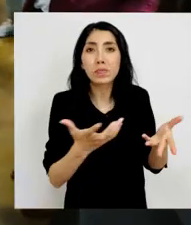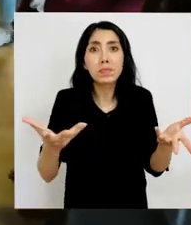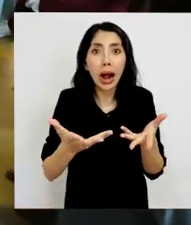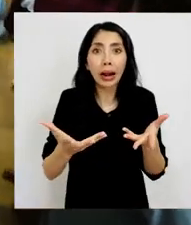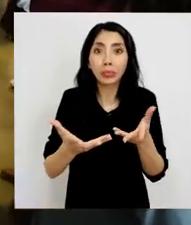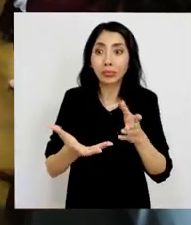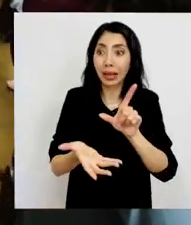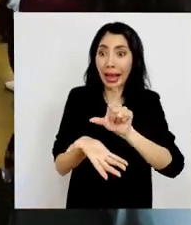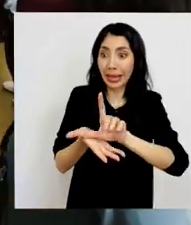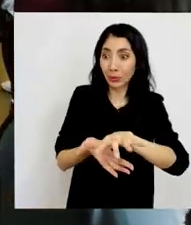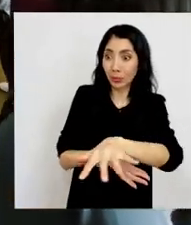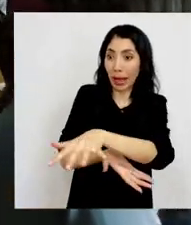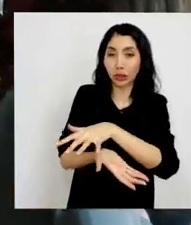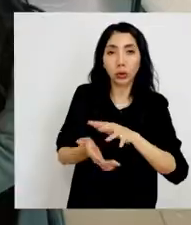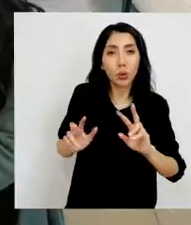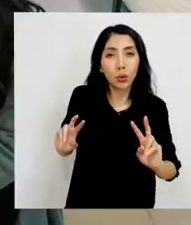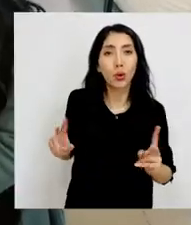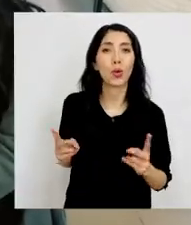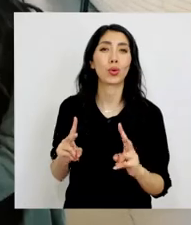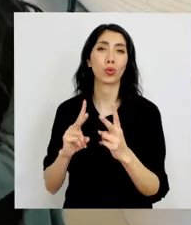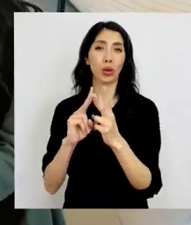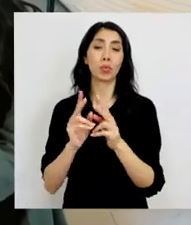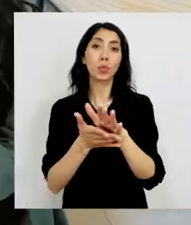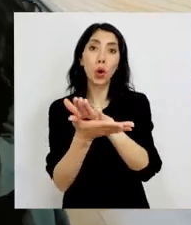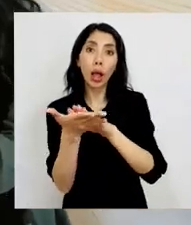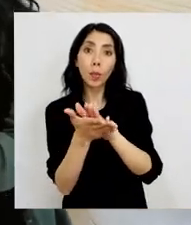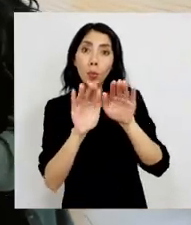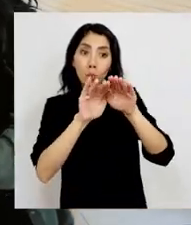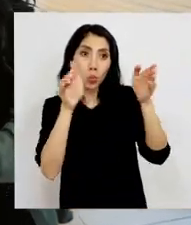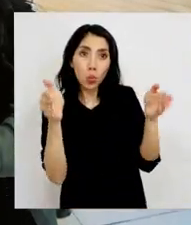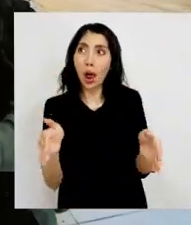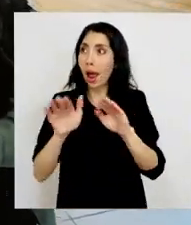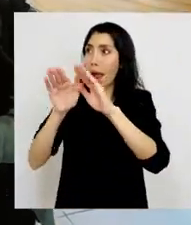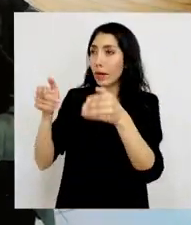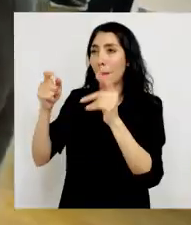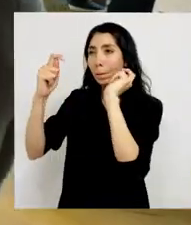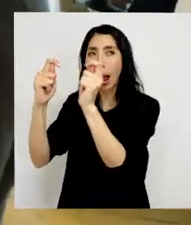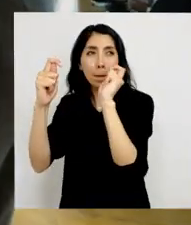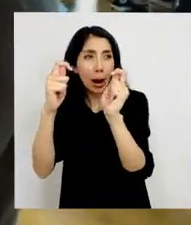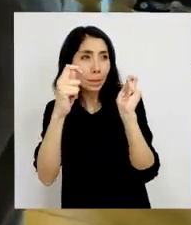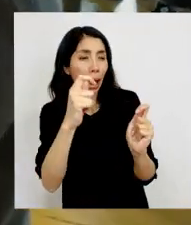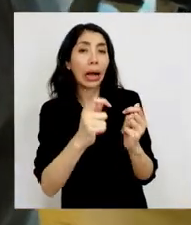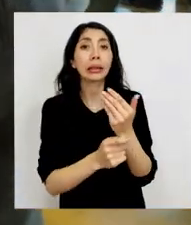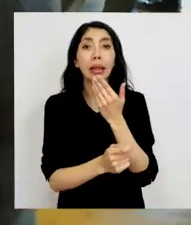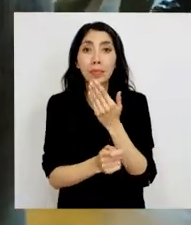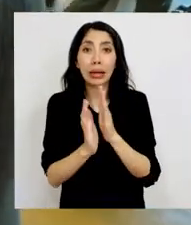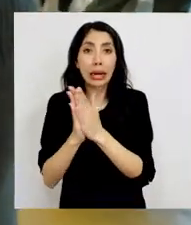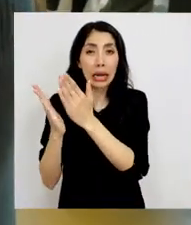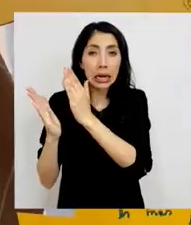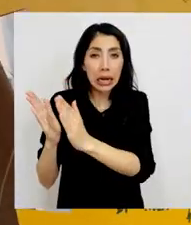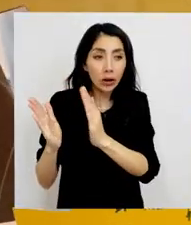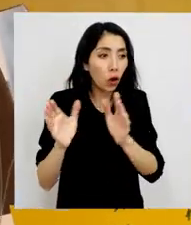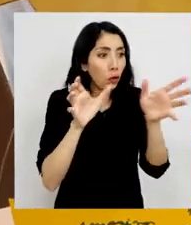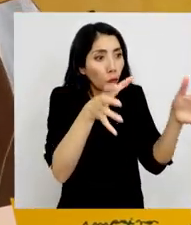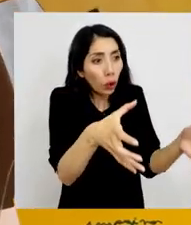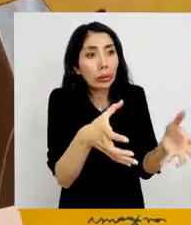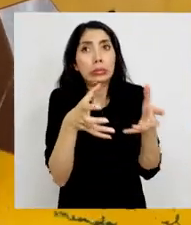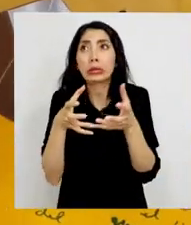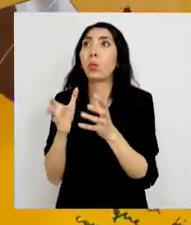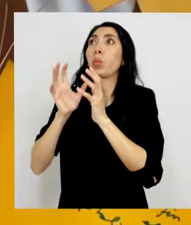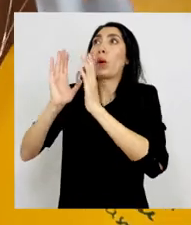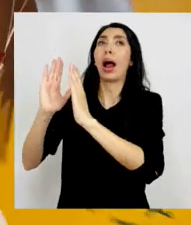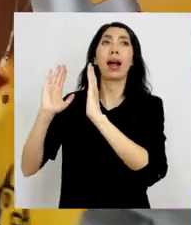para construir este espacio, para elaborar desde los muebles hasta el traslado de las colecciones, hasta